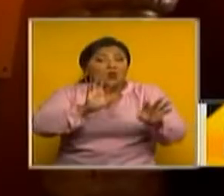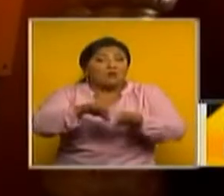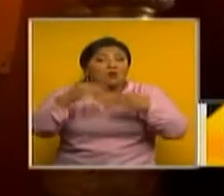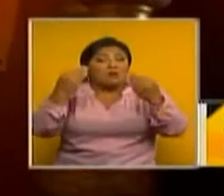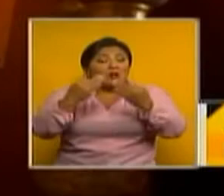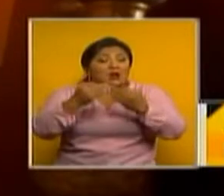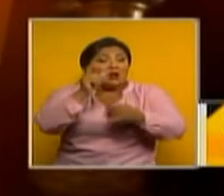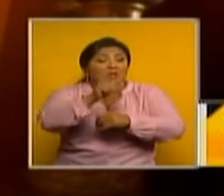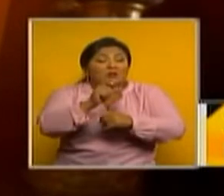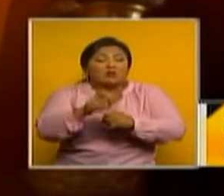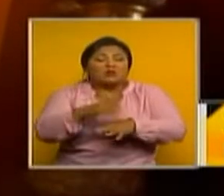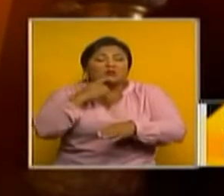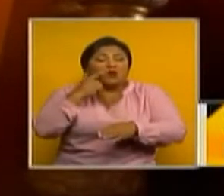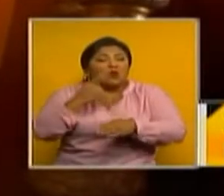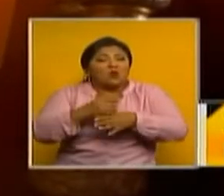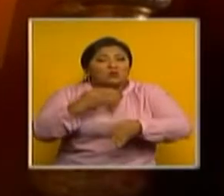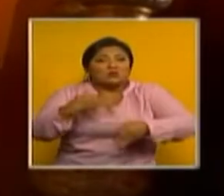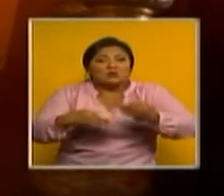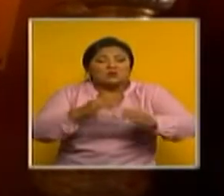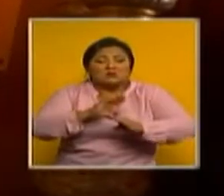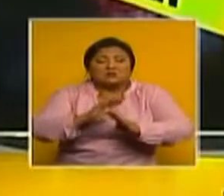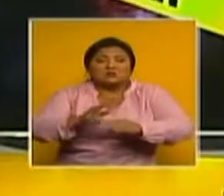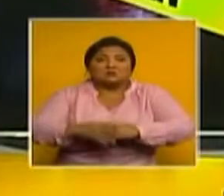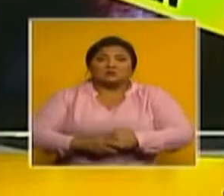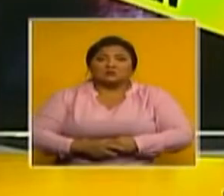claman justicia. Jorge Esper, Noticiero 1.